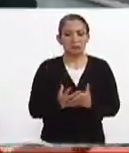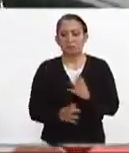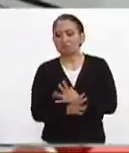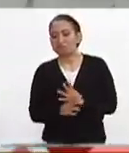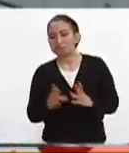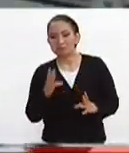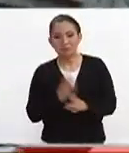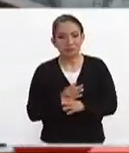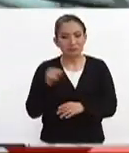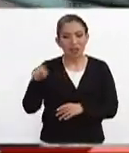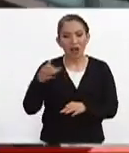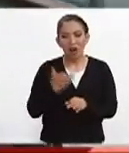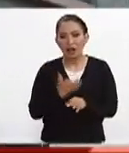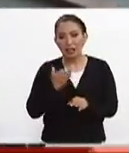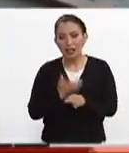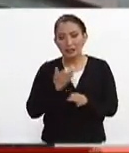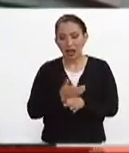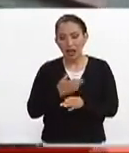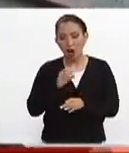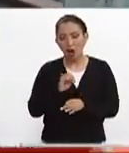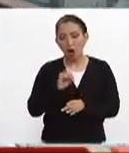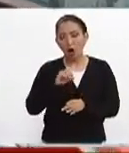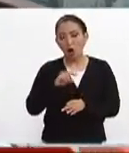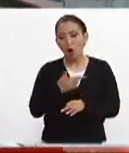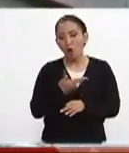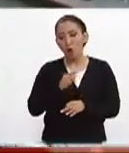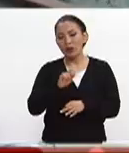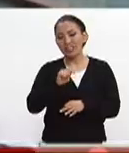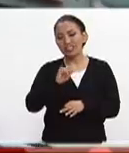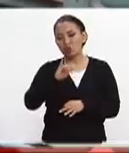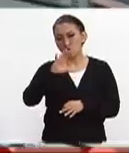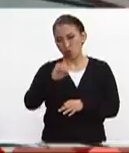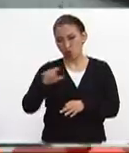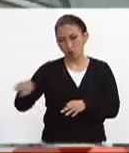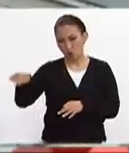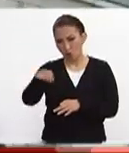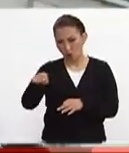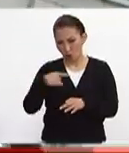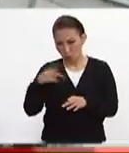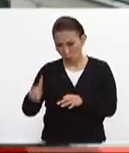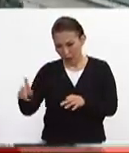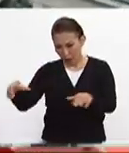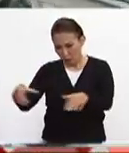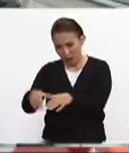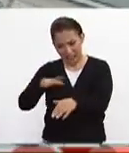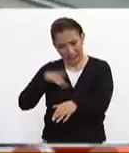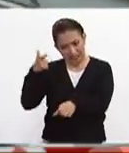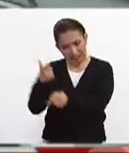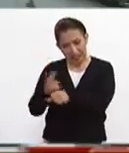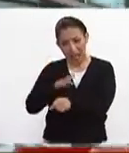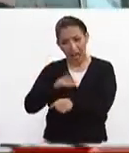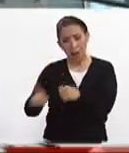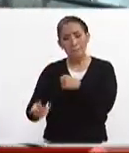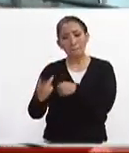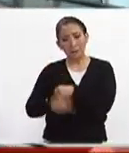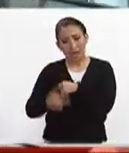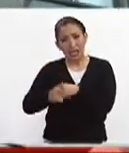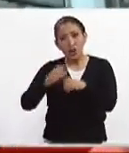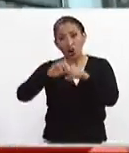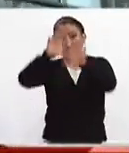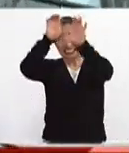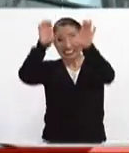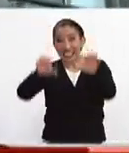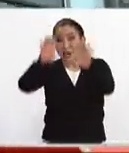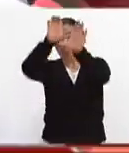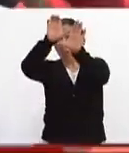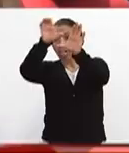está en el municipio de Ocutuco en virtud de que hay el gran riesgo del desgarramiento de